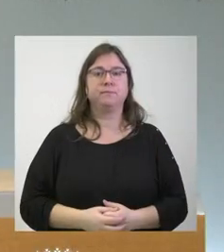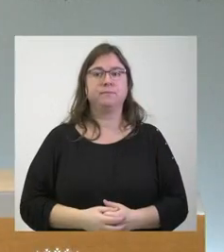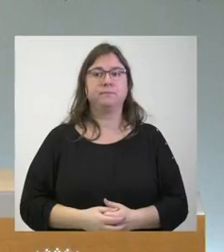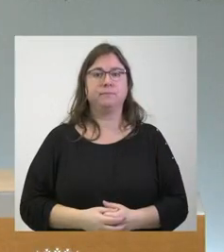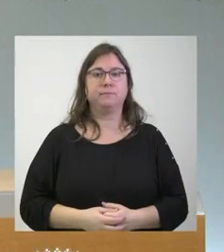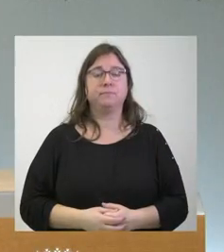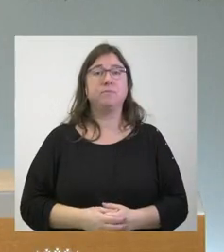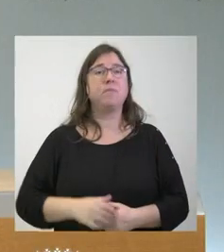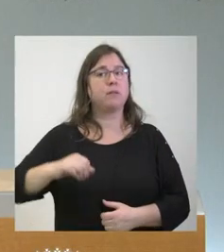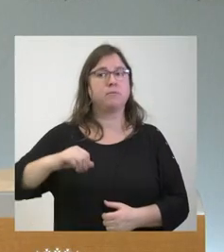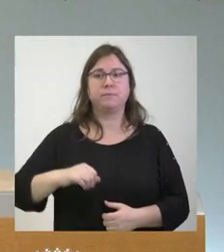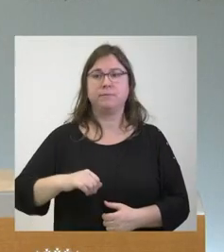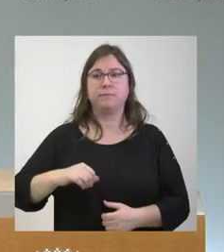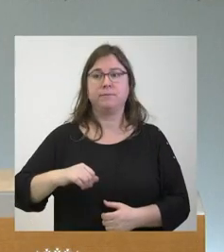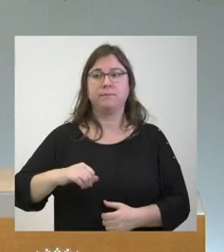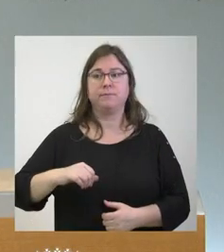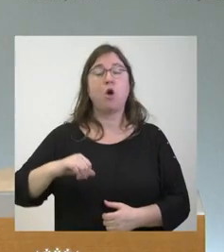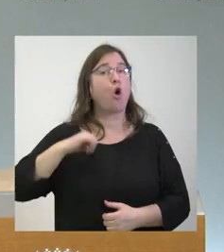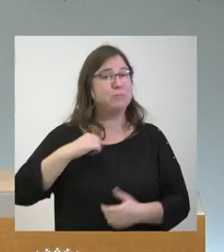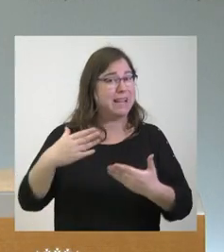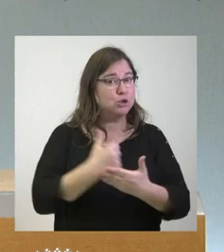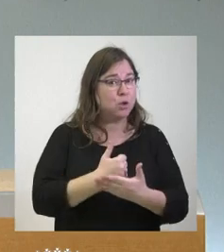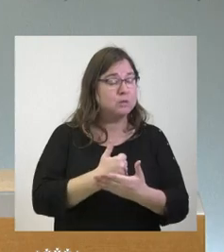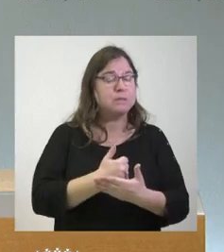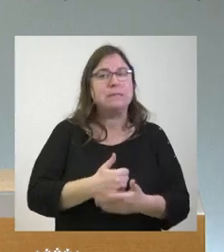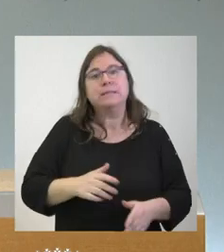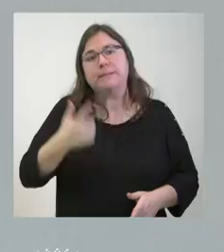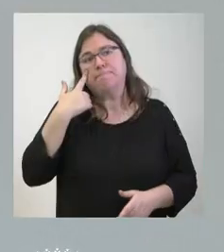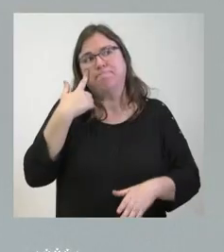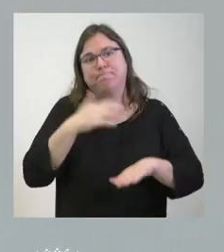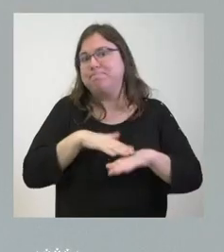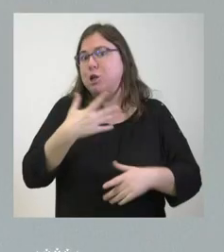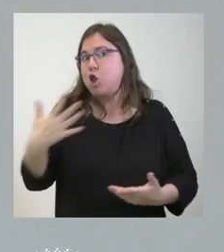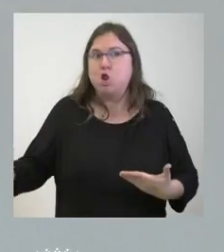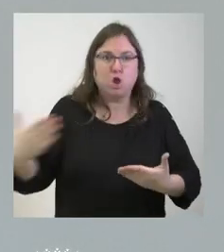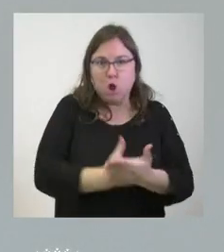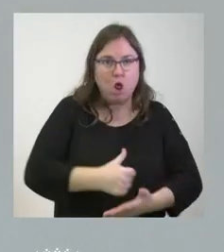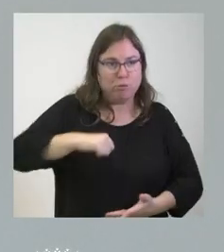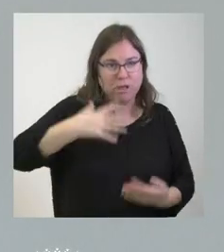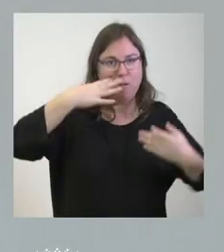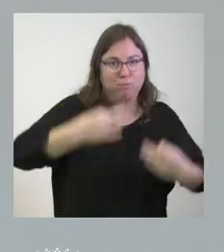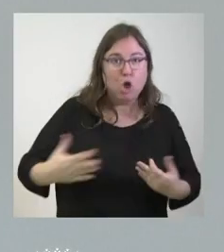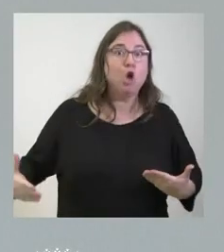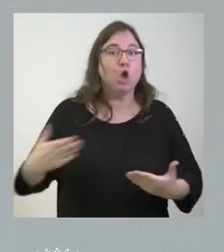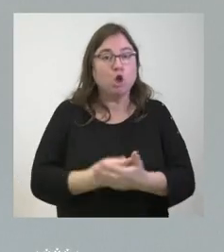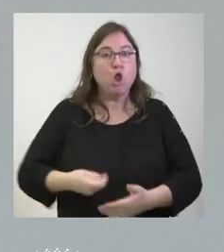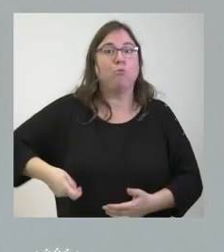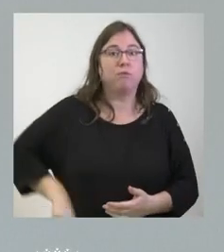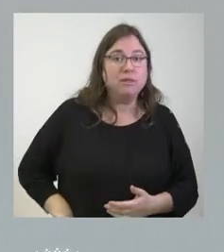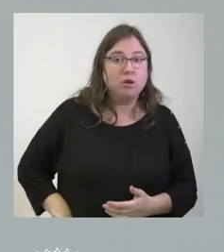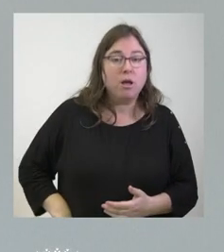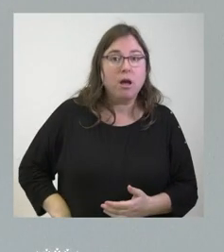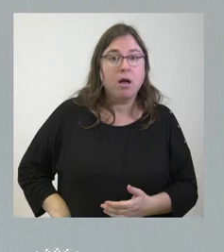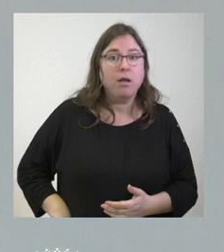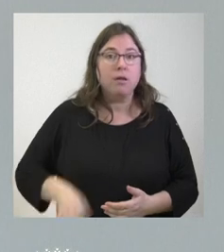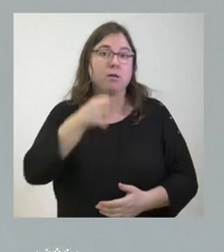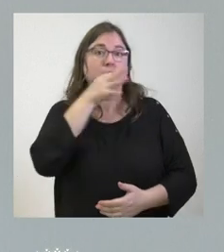¿En todos los hospitales? Pues, mire, yo no puedo garantizar que en todos los hospitales todos los profesionales renuncien